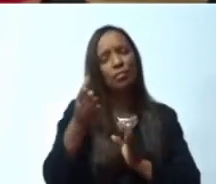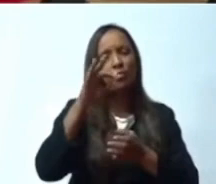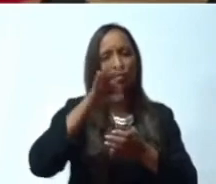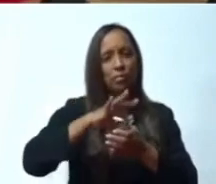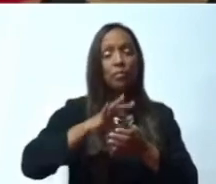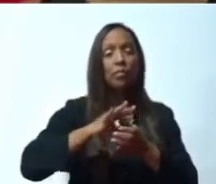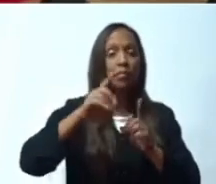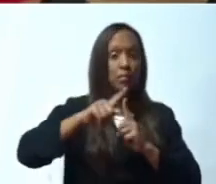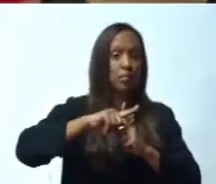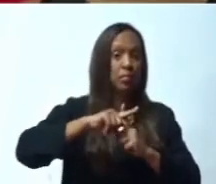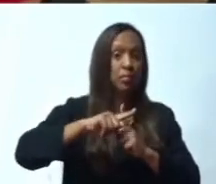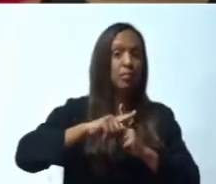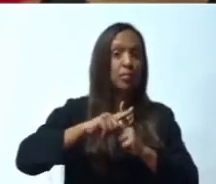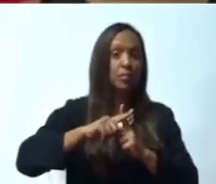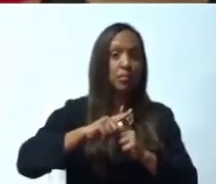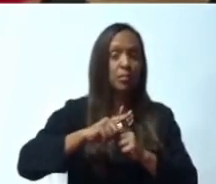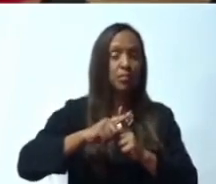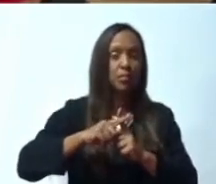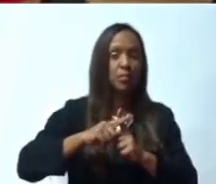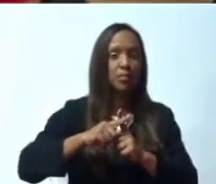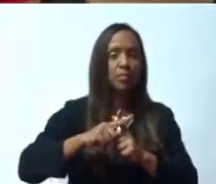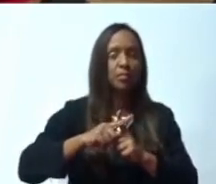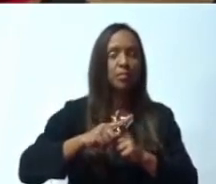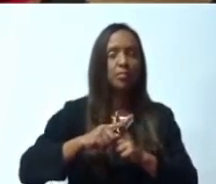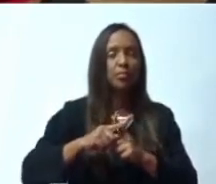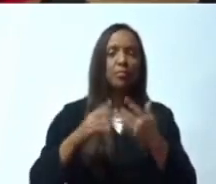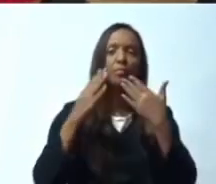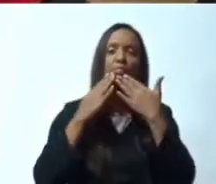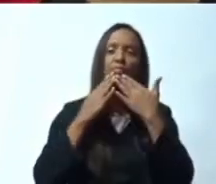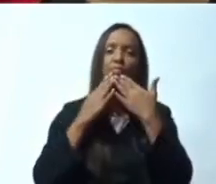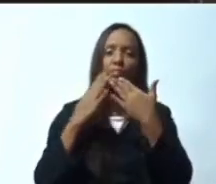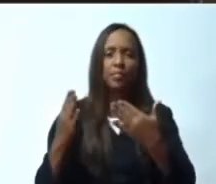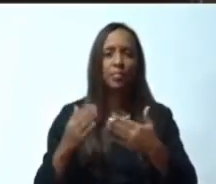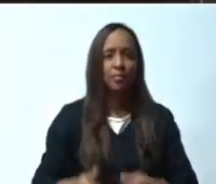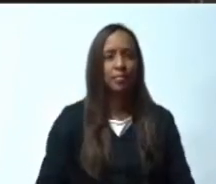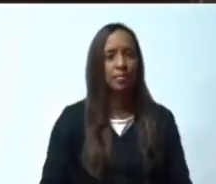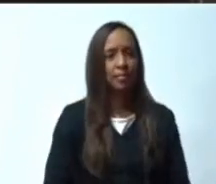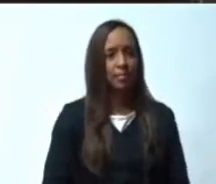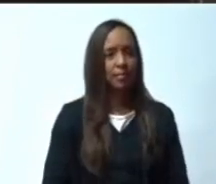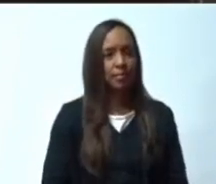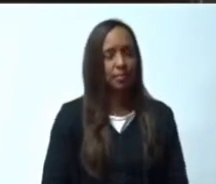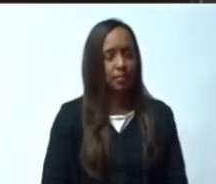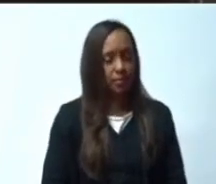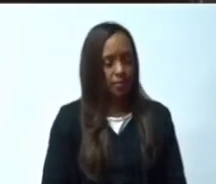en este momento. Muchas gracias. Gracias. Gádiz Corporán.